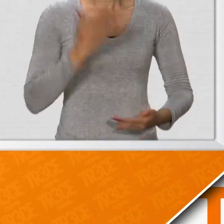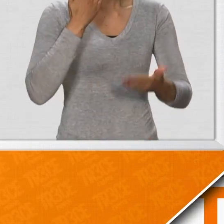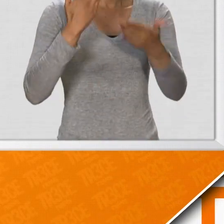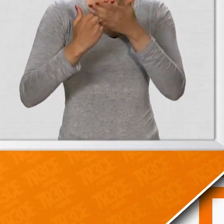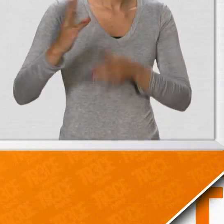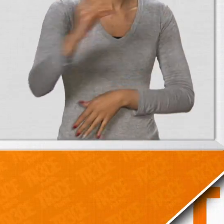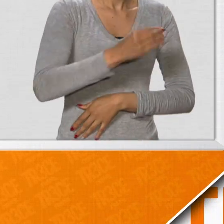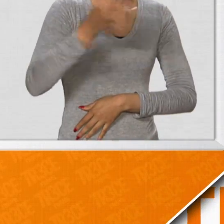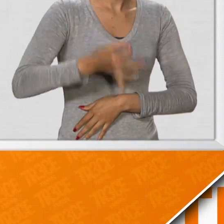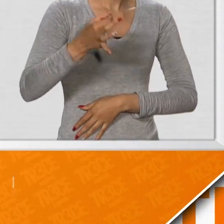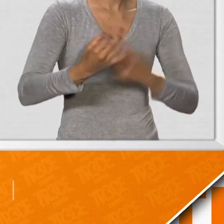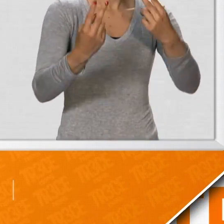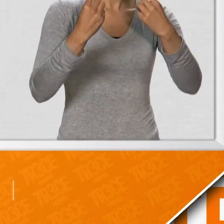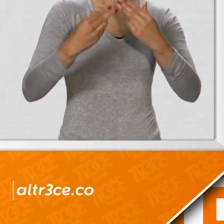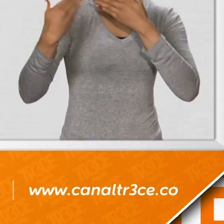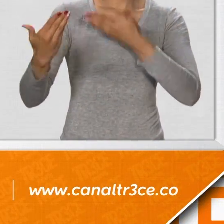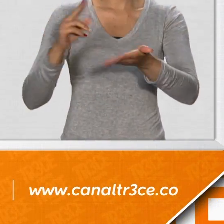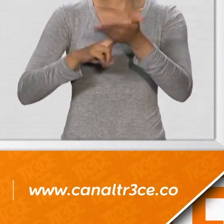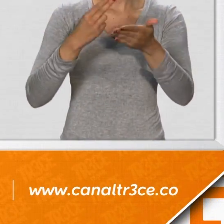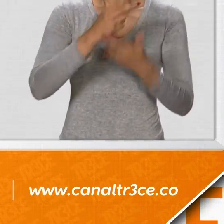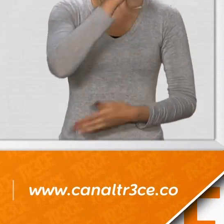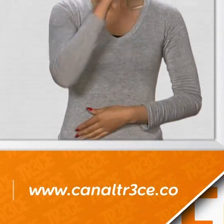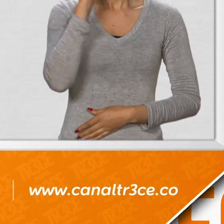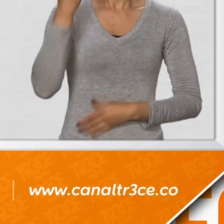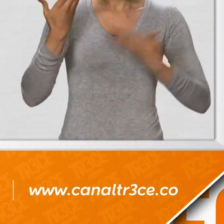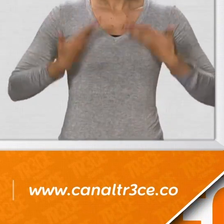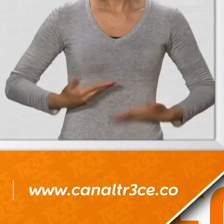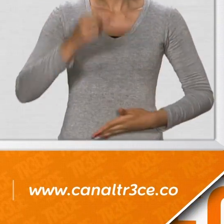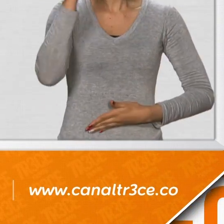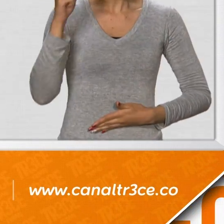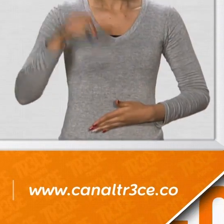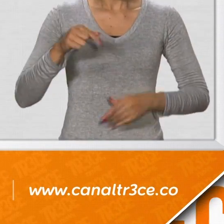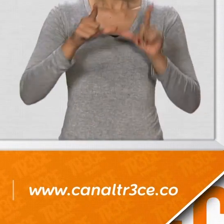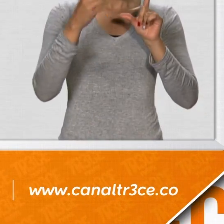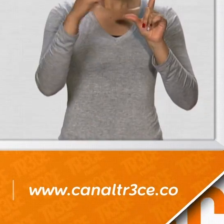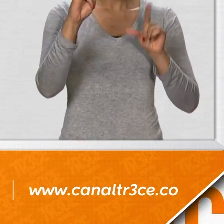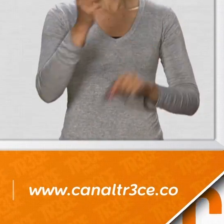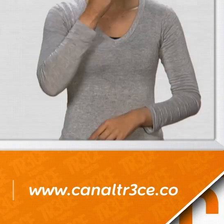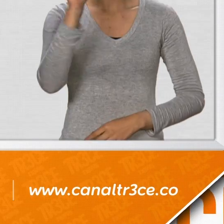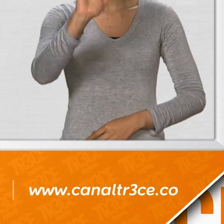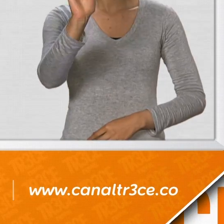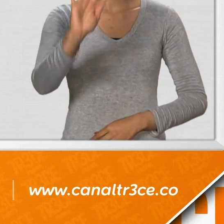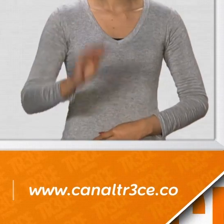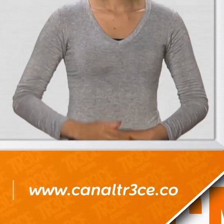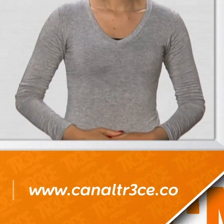Gracias a todos por siempre estar con nosotros. Ella es Mayra, soy López. Y esto fue 13 News. Chao.